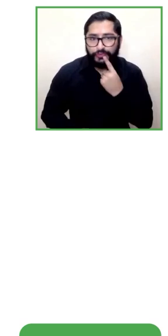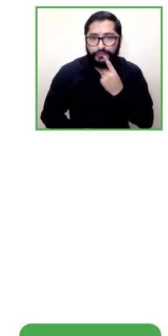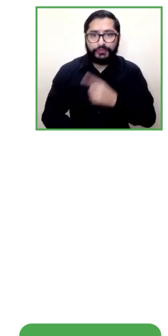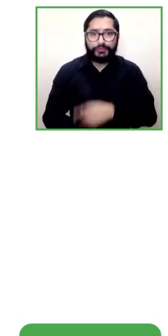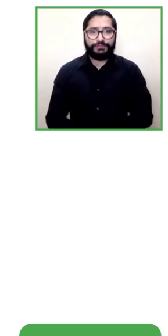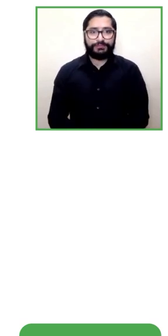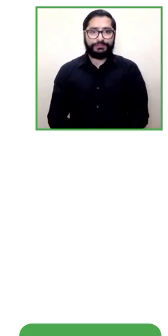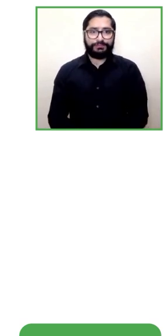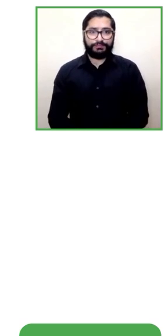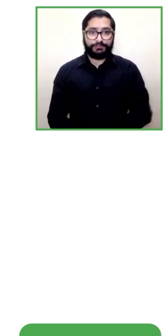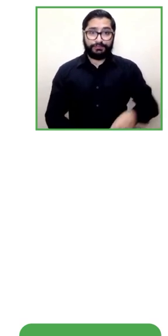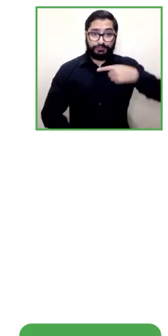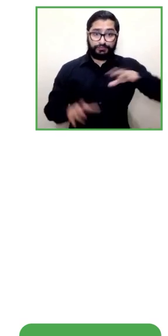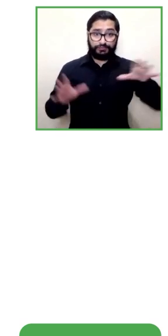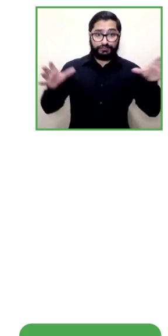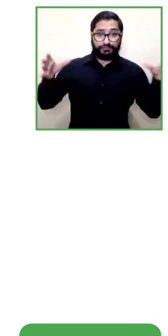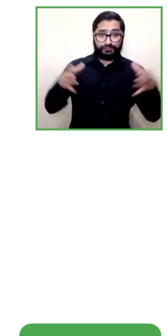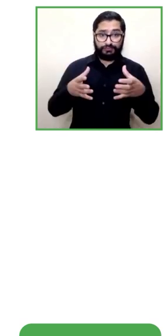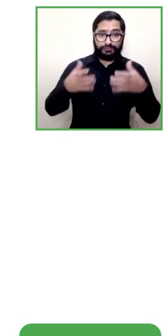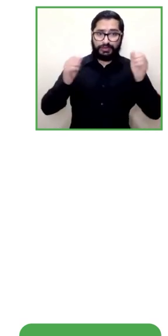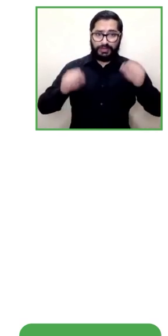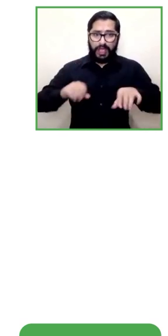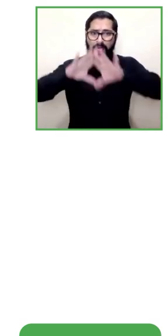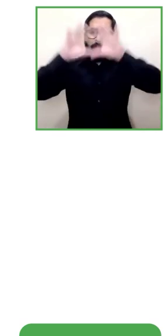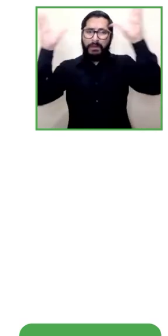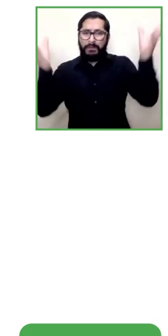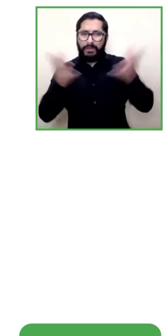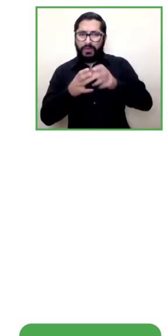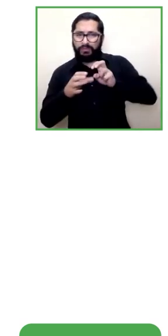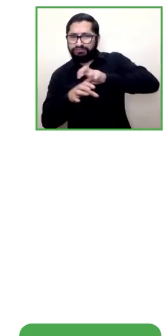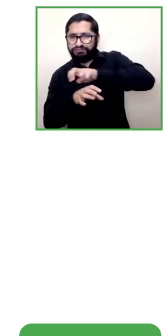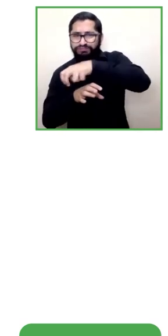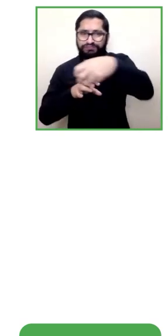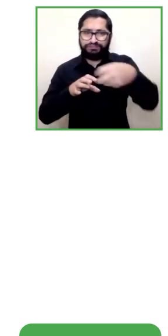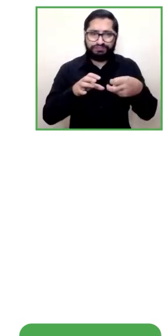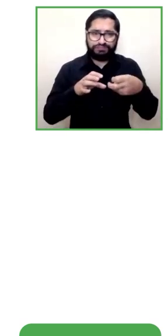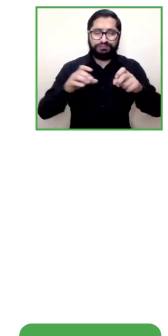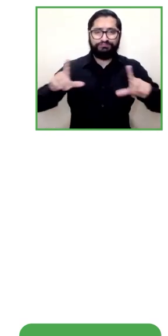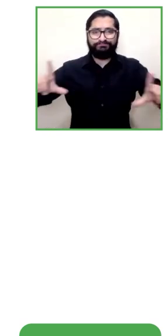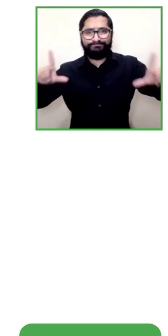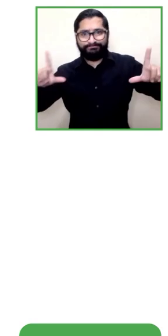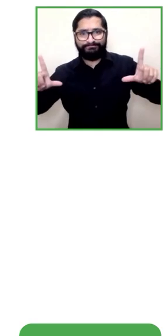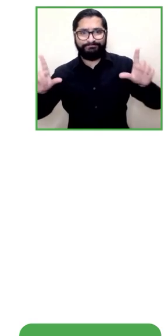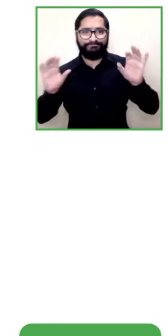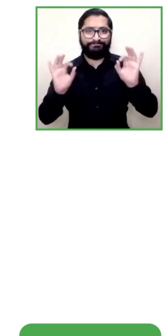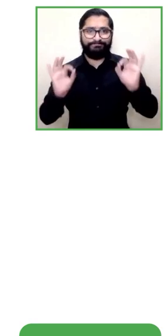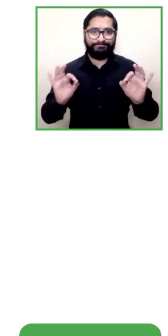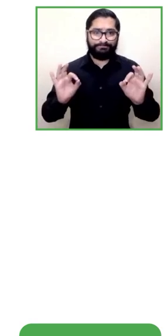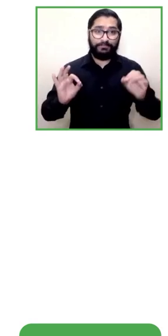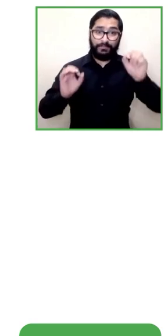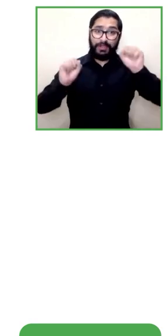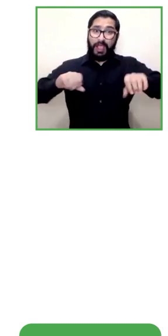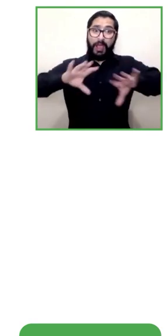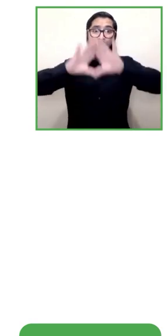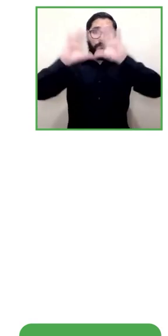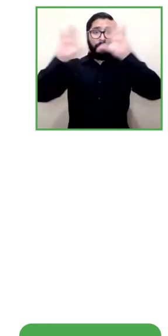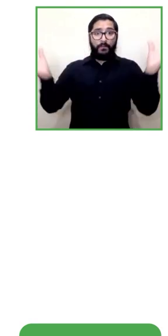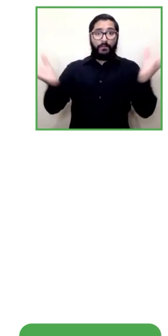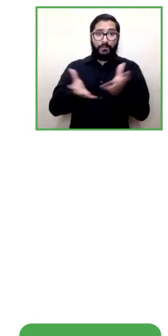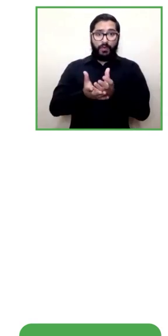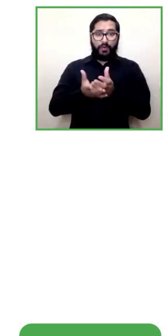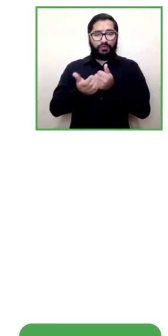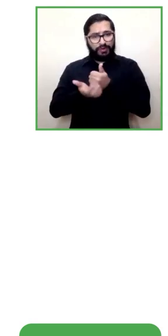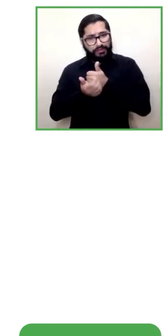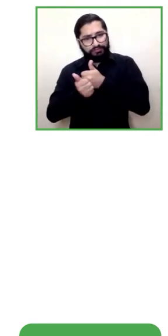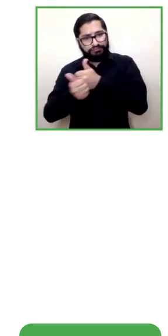de este perfil esta es una forma de la que estamos avanzando lanzamos en China el día de hoy lanzamos en India en un par